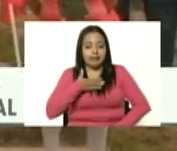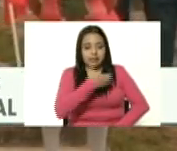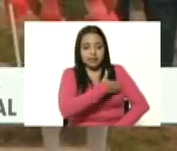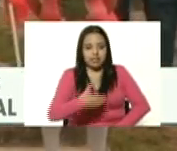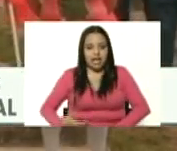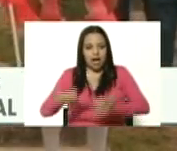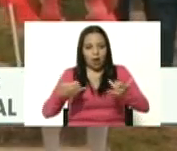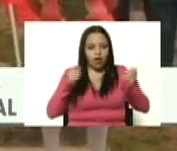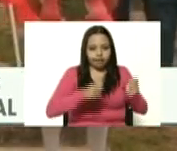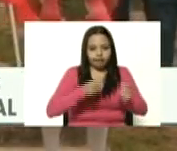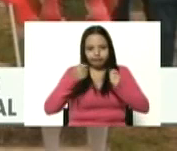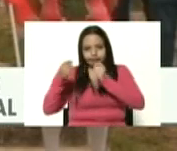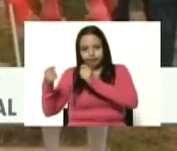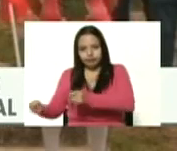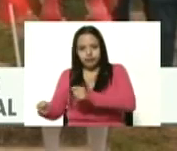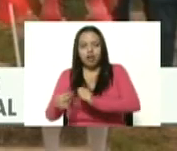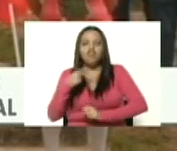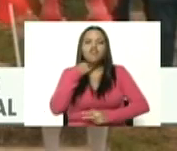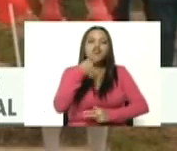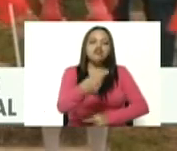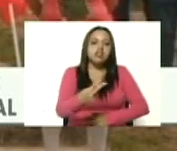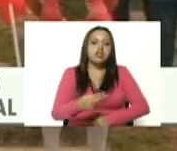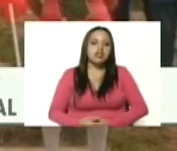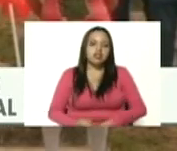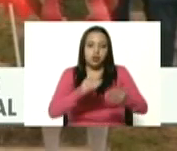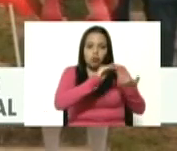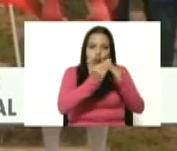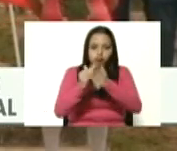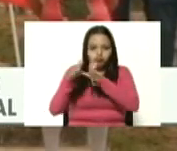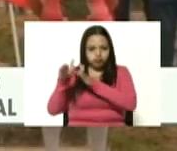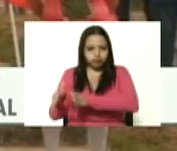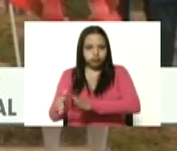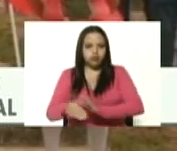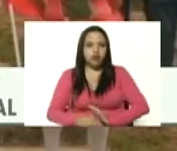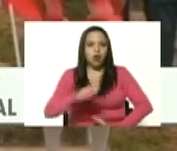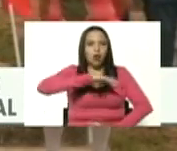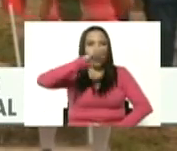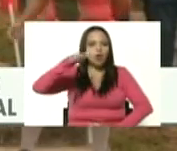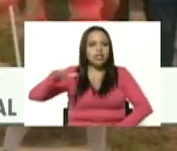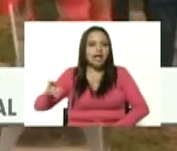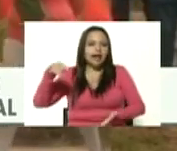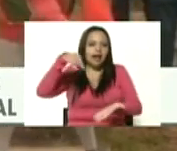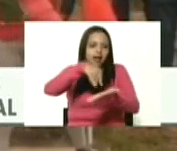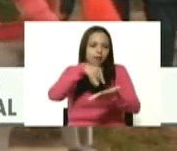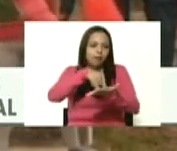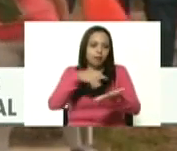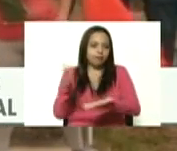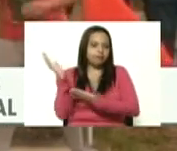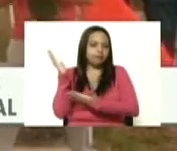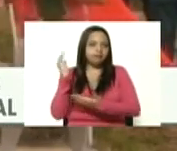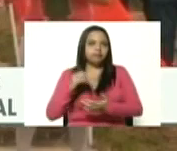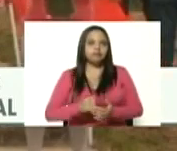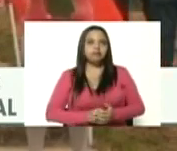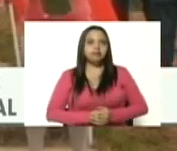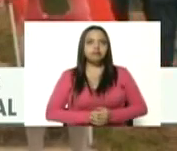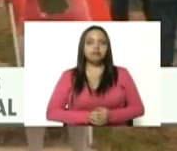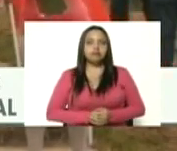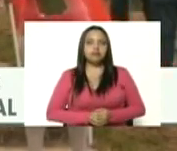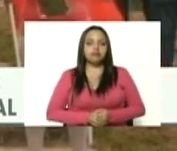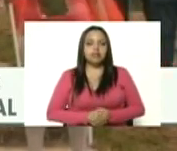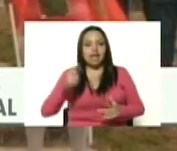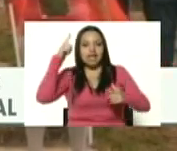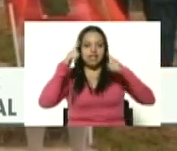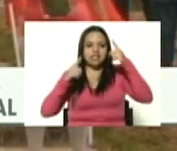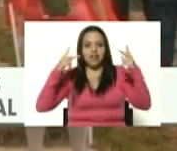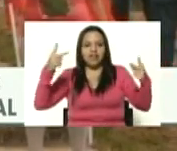el pase a una de las voceras del consejo comunal Colinas de Carabobo Chávez